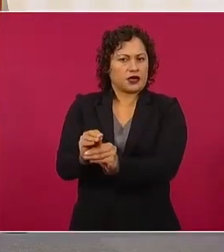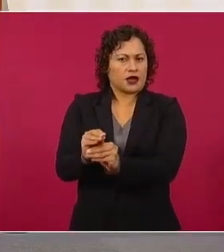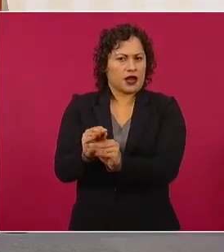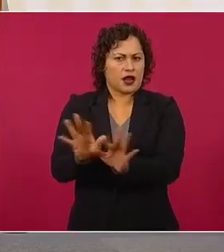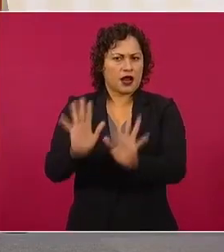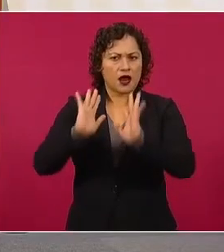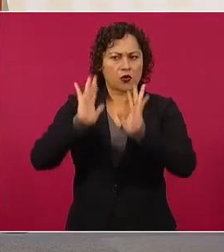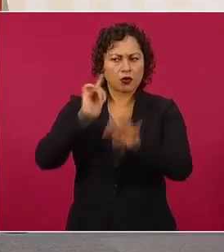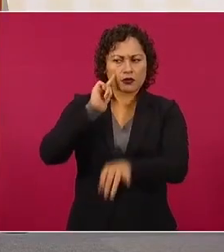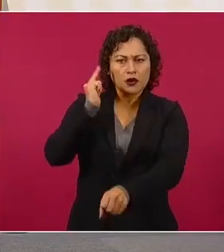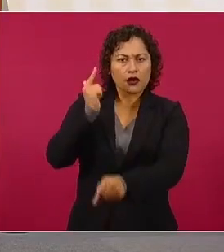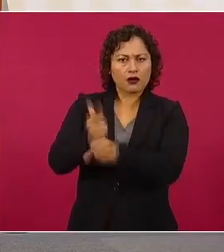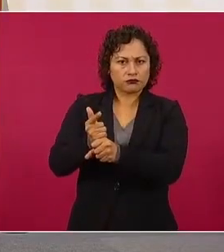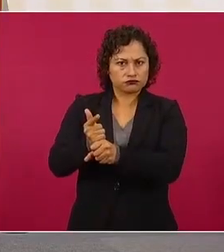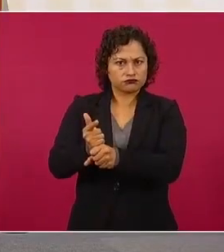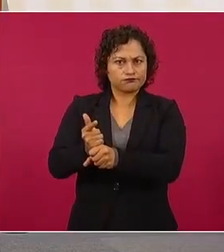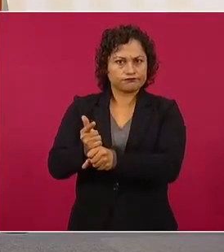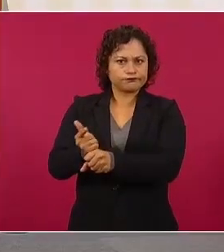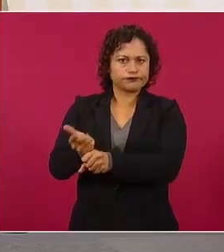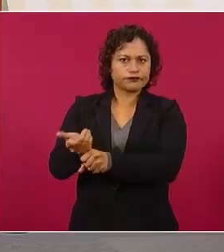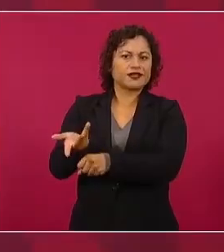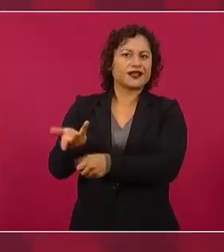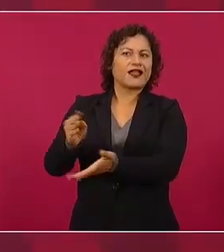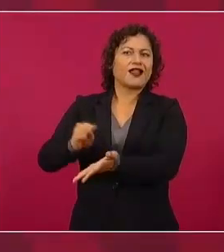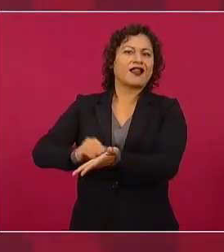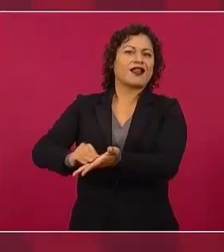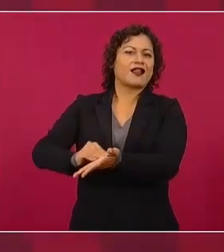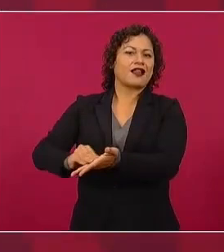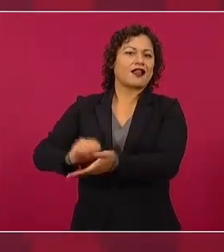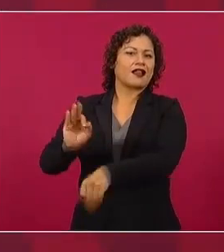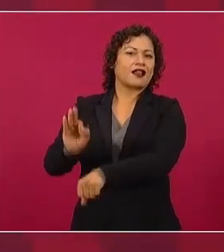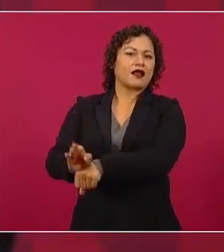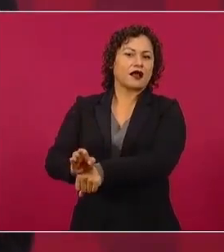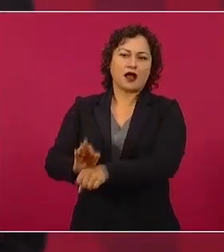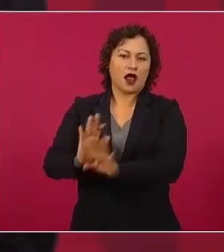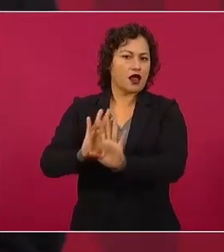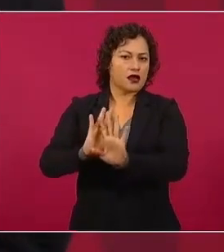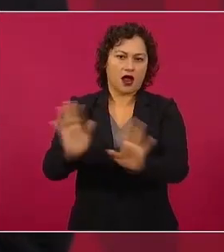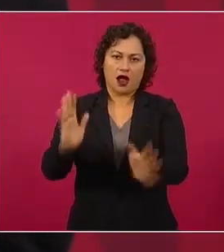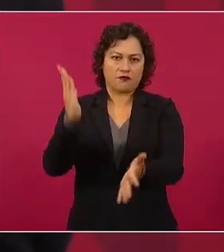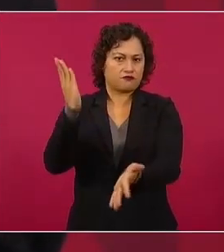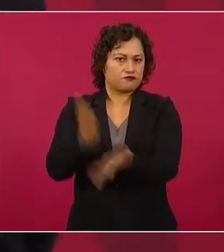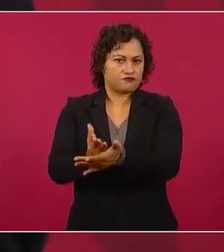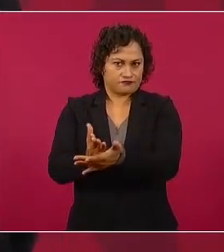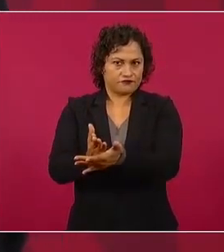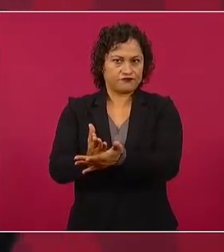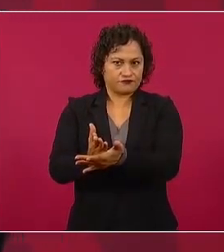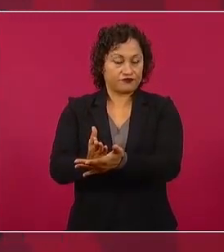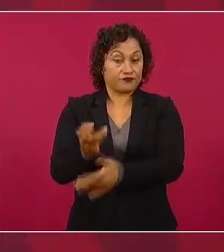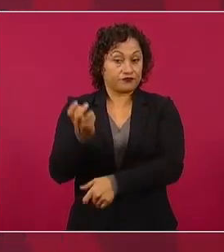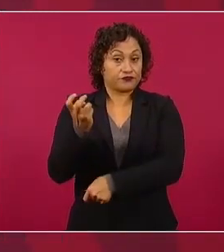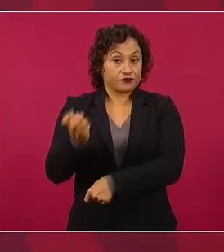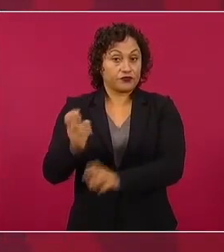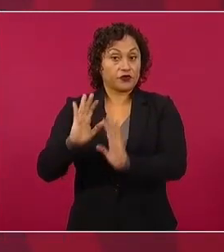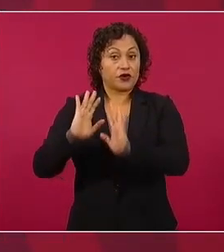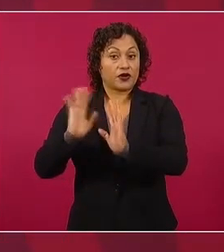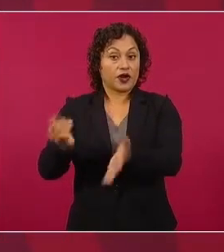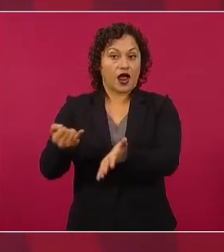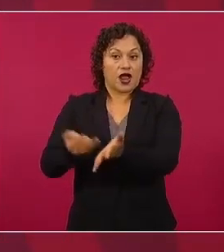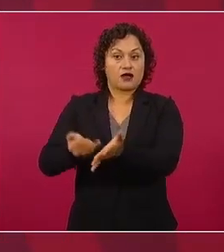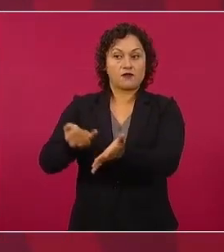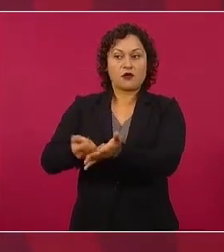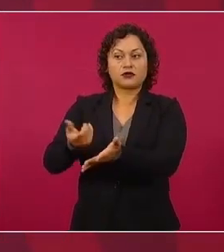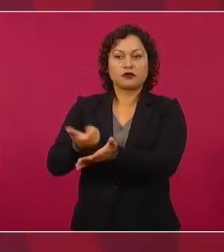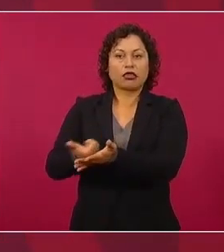ya no se devuelven impuestos, porque